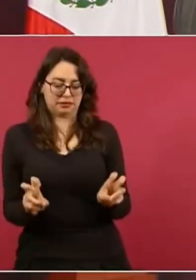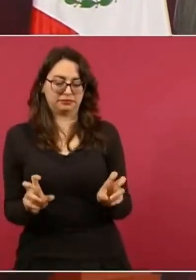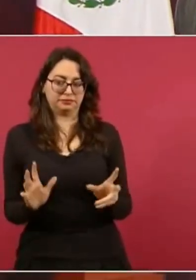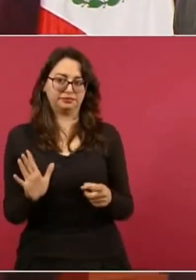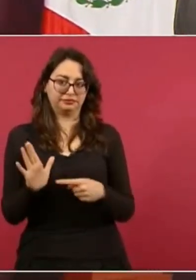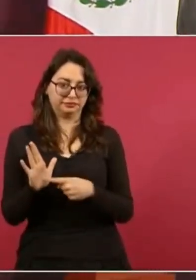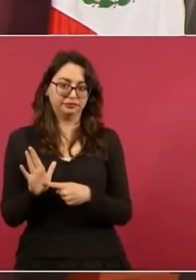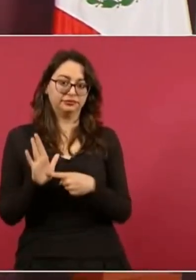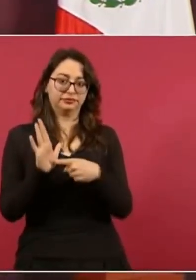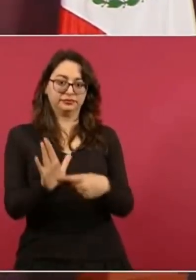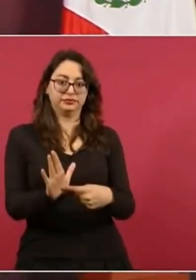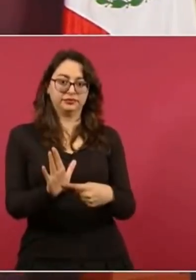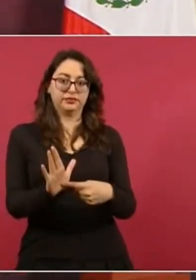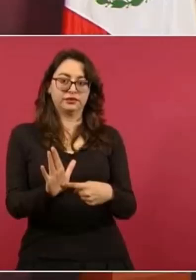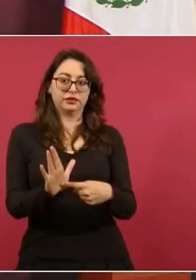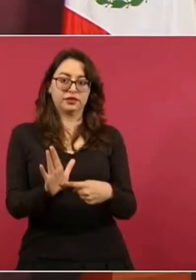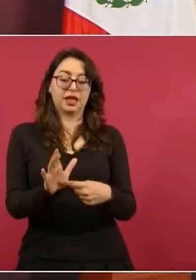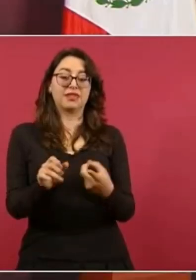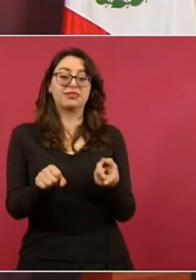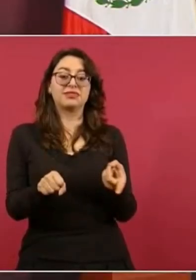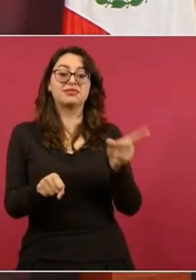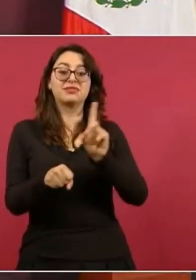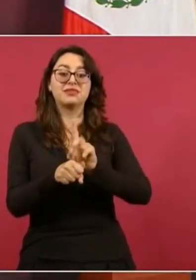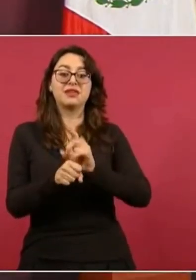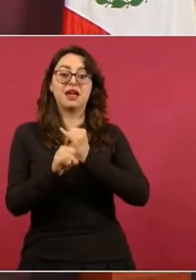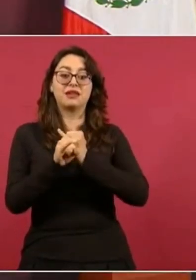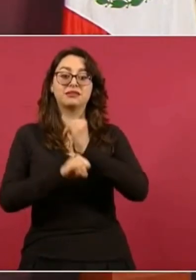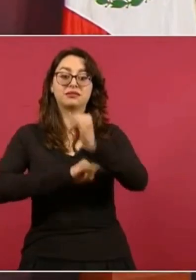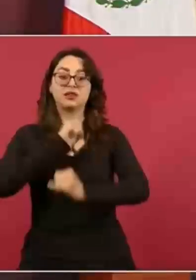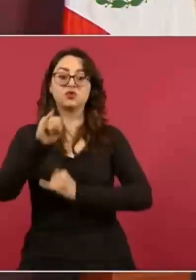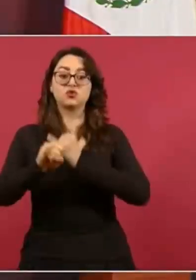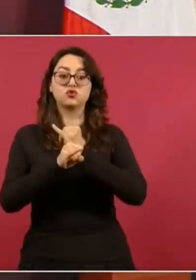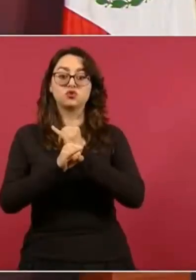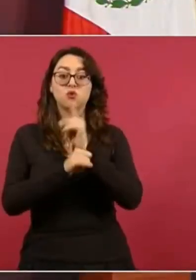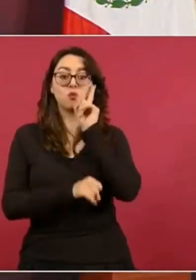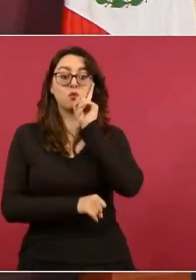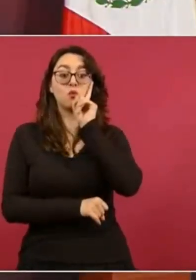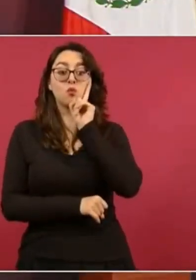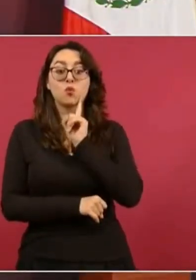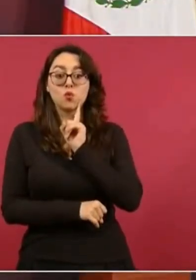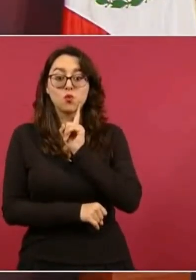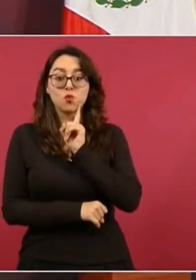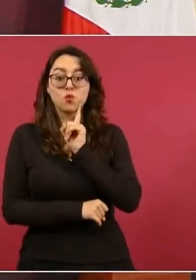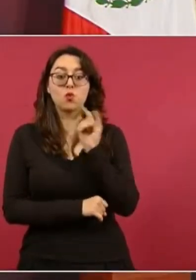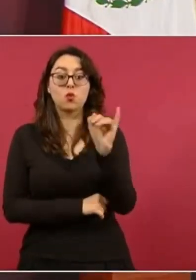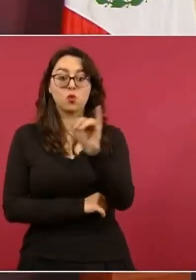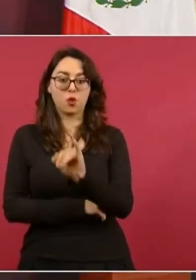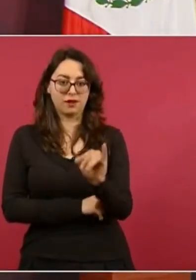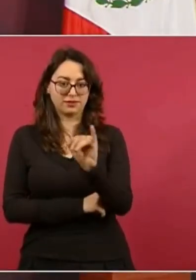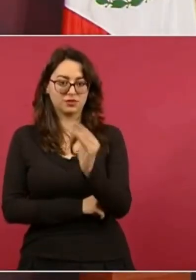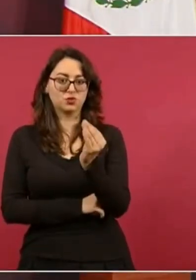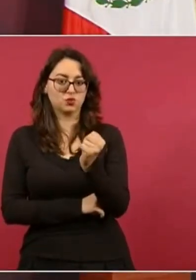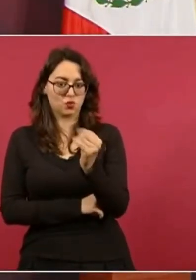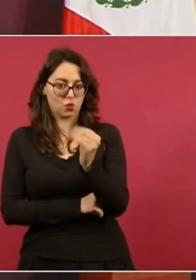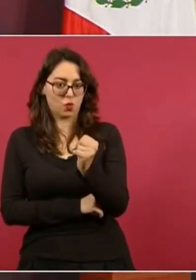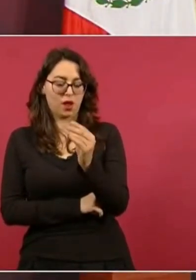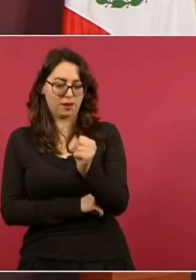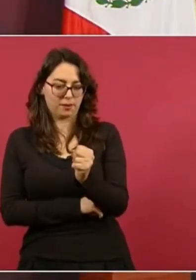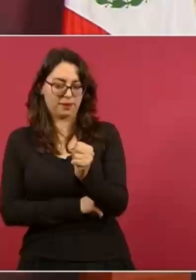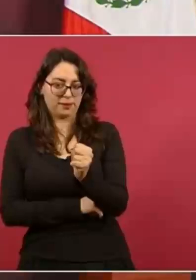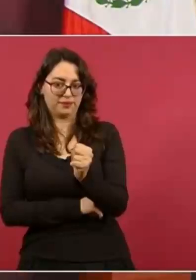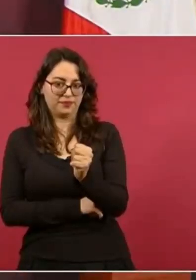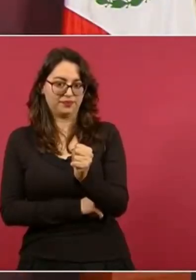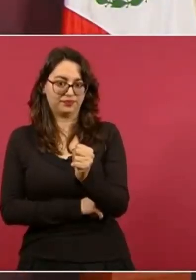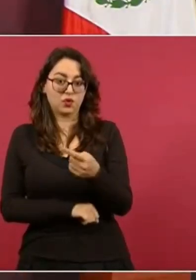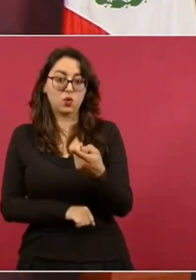el tema del Día Internacional de la Mujer, o sea, el día siguiente, el jueves 9, había dicho